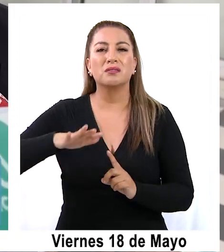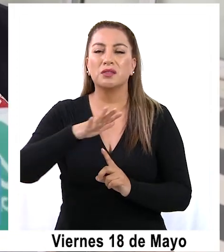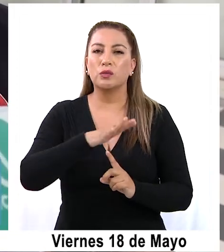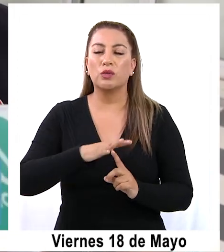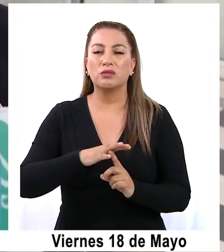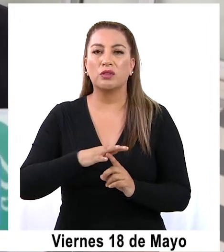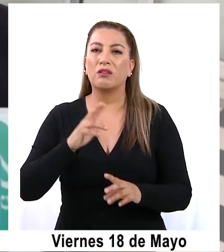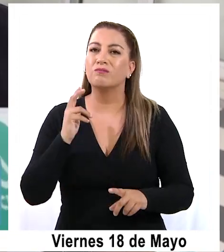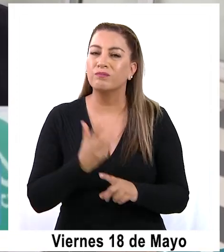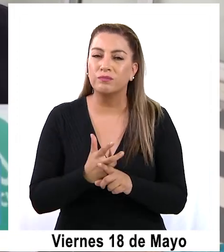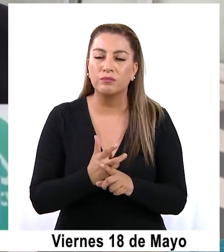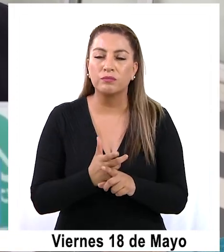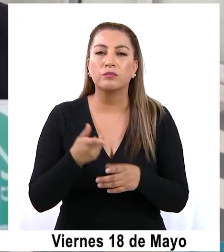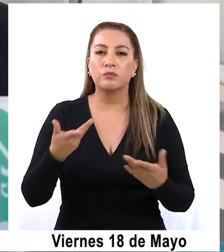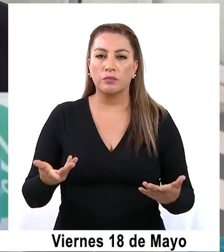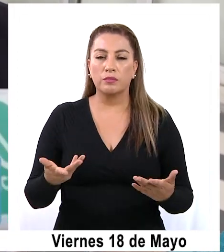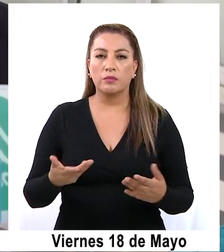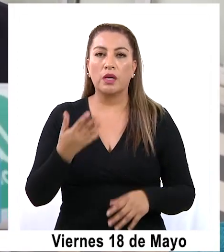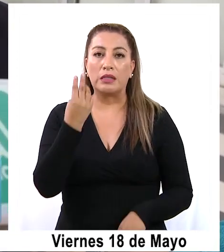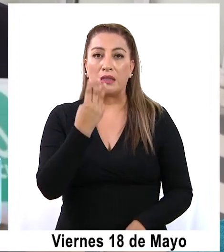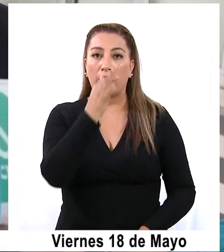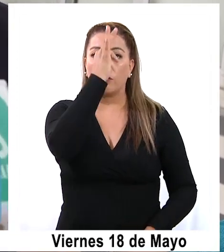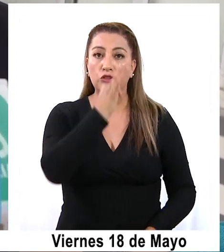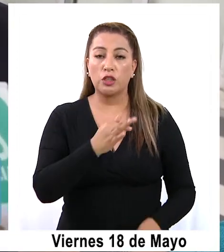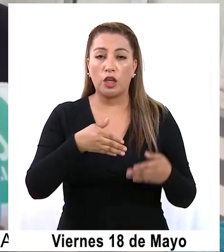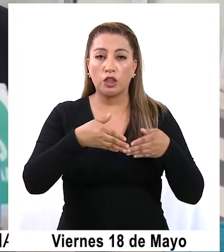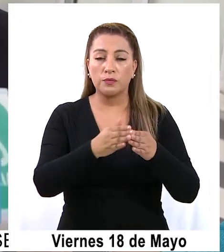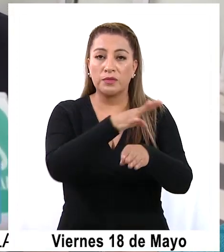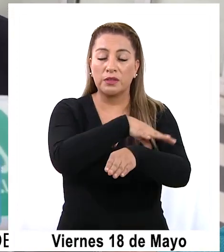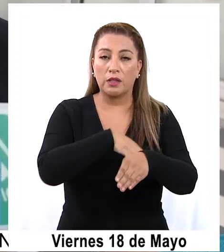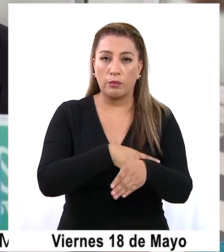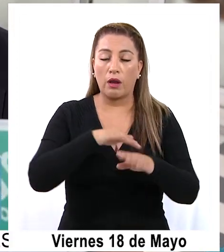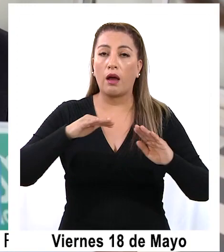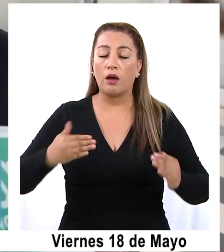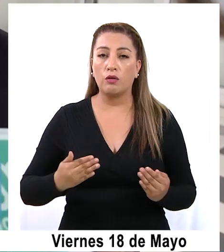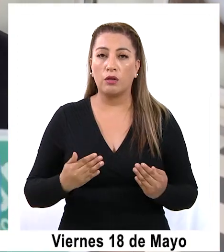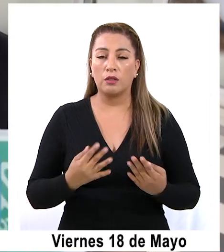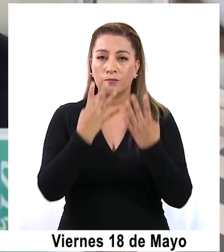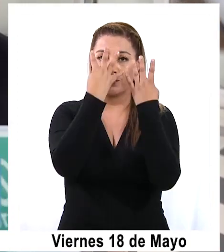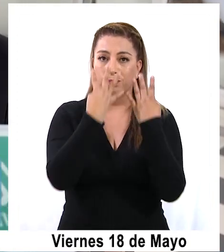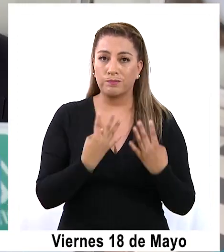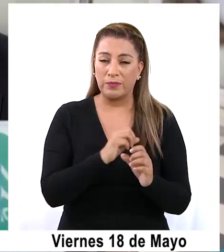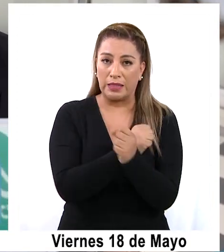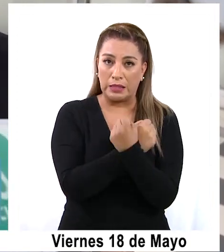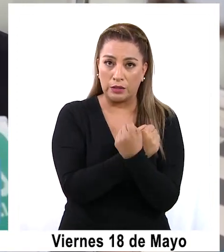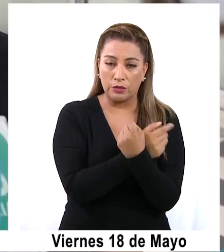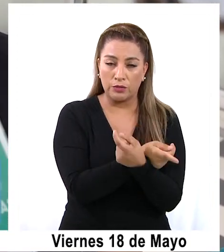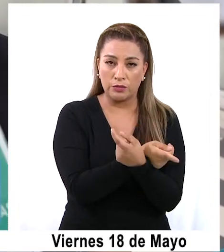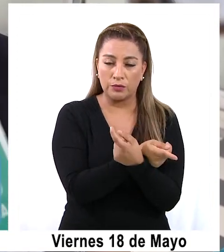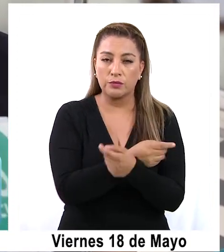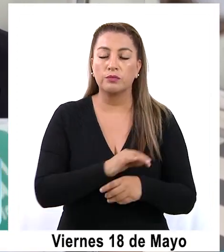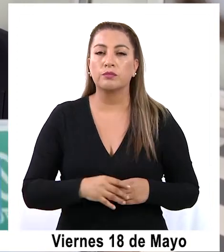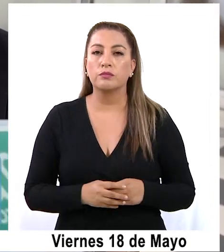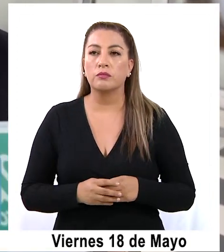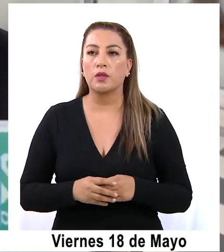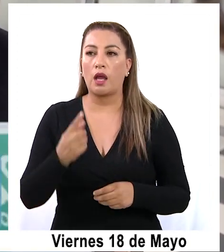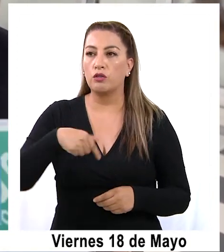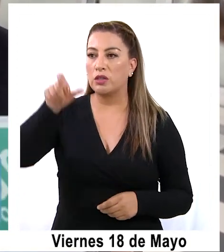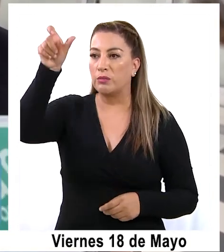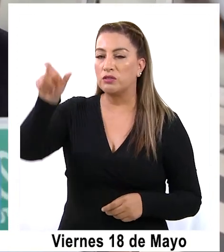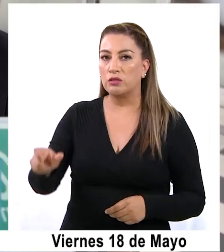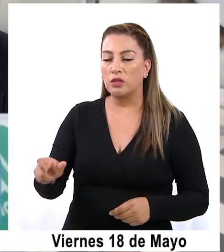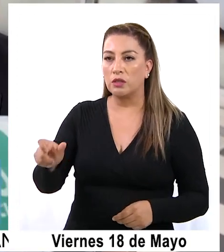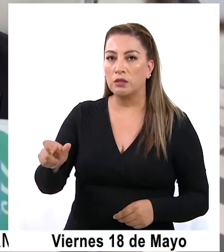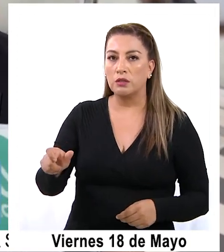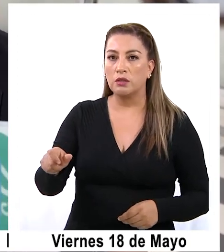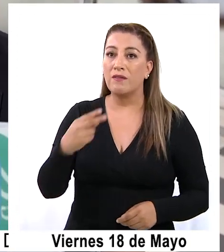caracteres de delito, consistente en este caso en que tres funcionarios de la Armada, que se encuentran en este caso en la calidad de detenidos, habrían golpeado a una